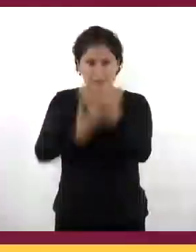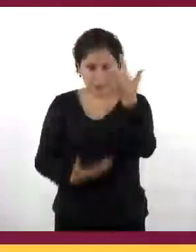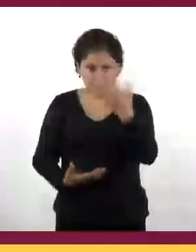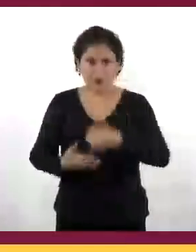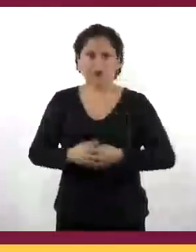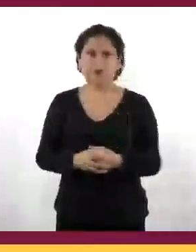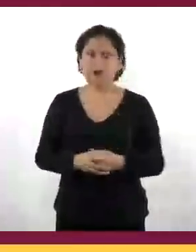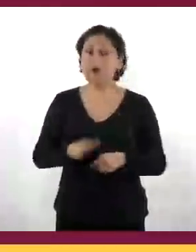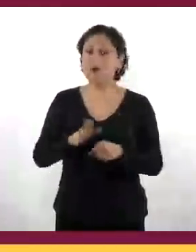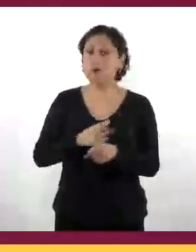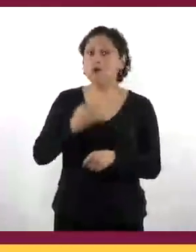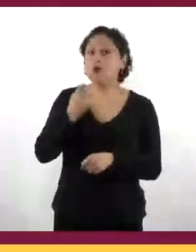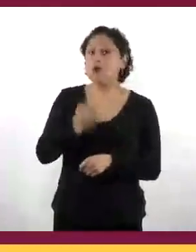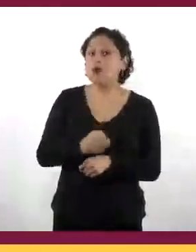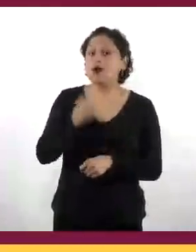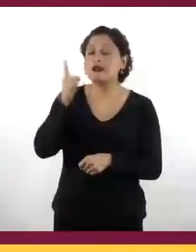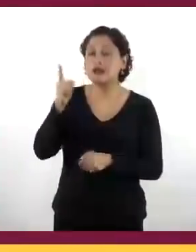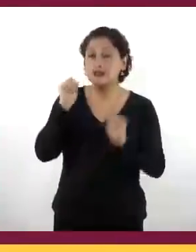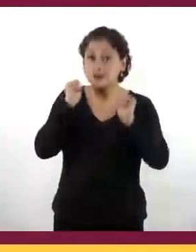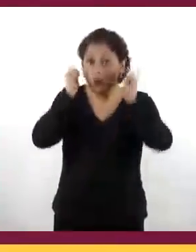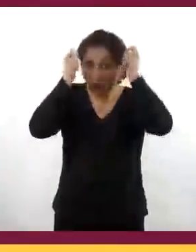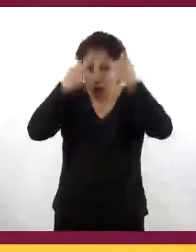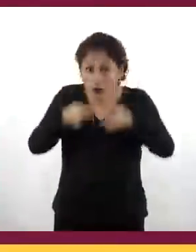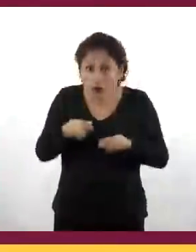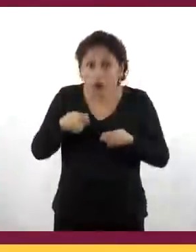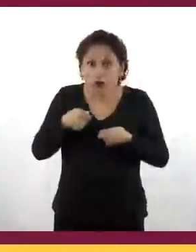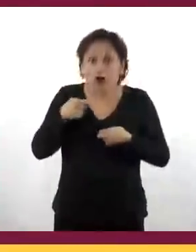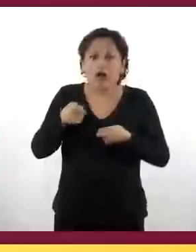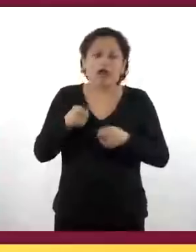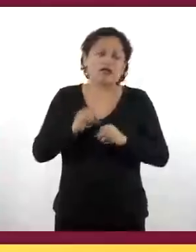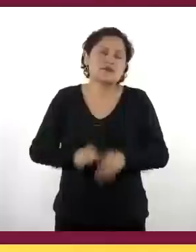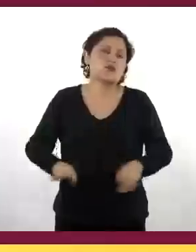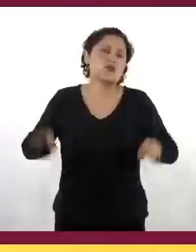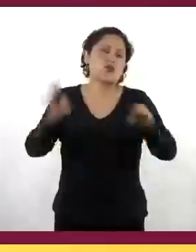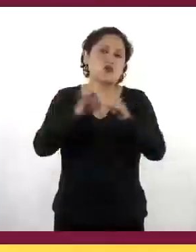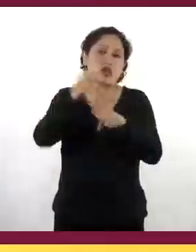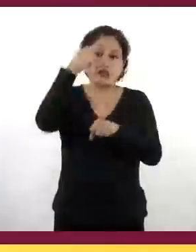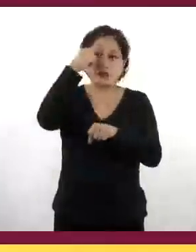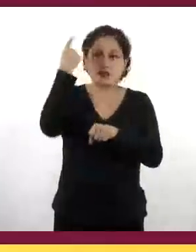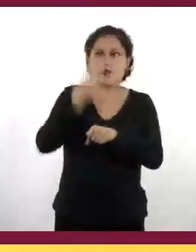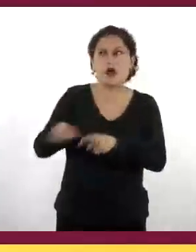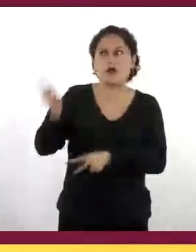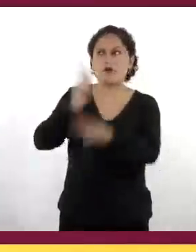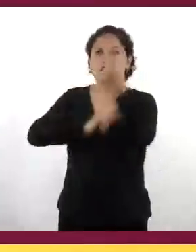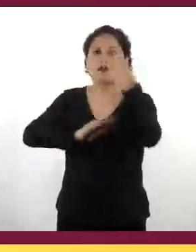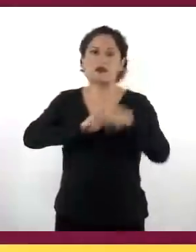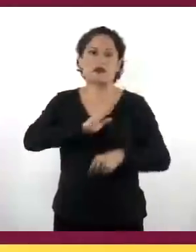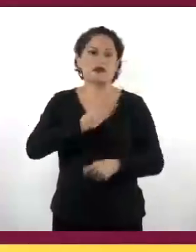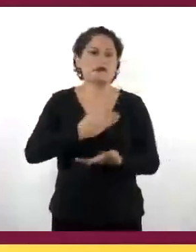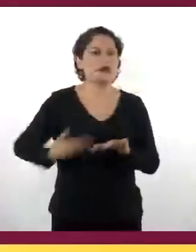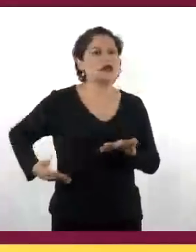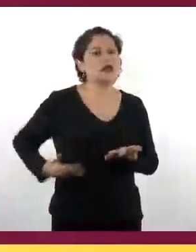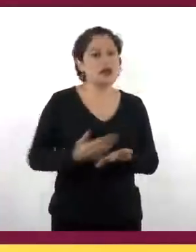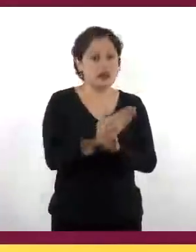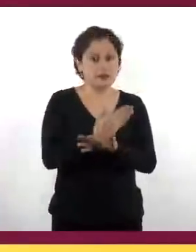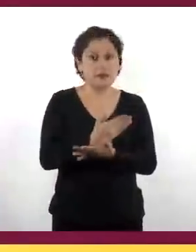tuvieron un papel tan importante en el proceso de conquista. Los frailes ayudaron mucho a los conquistadores para